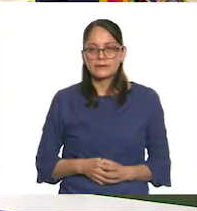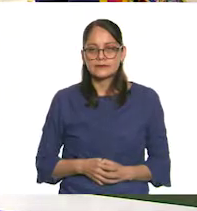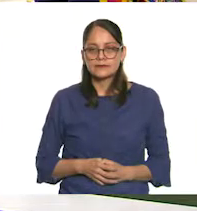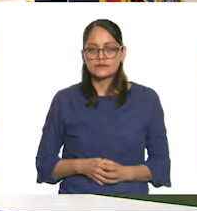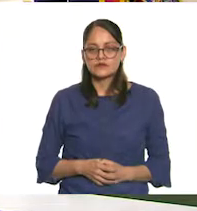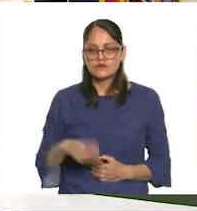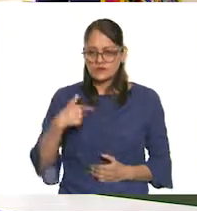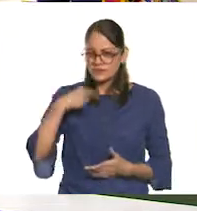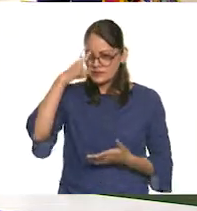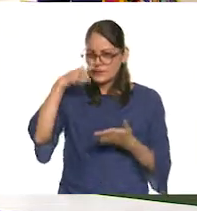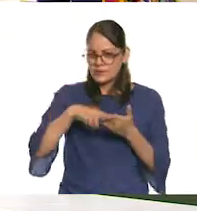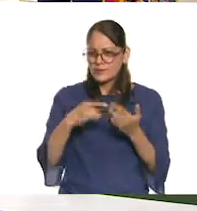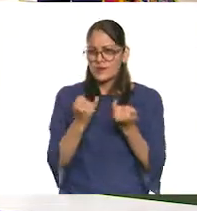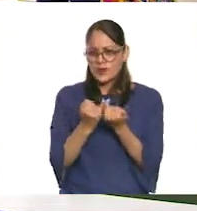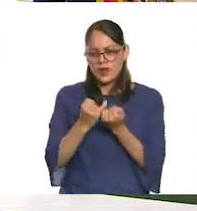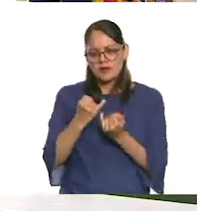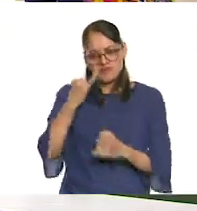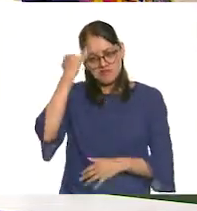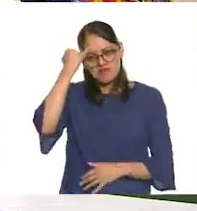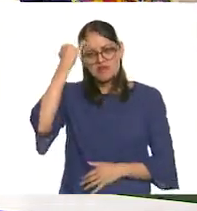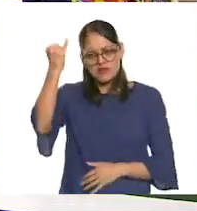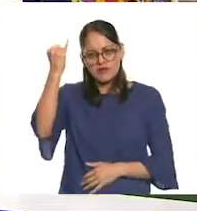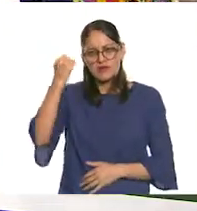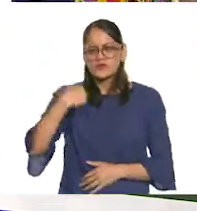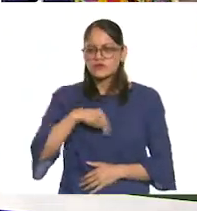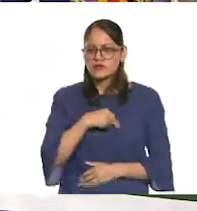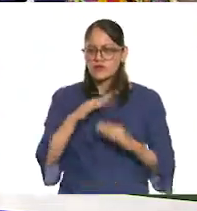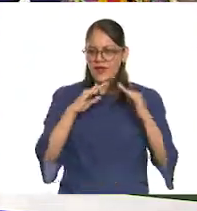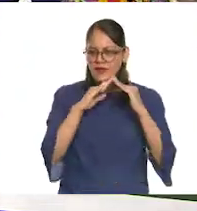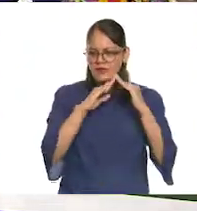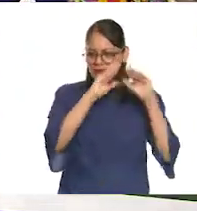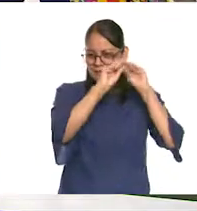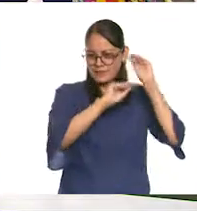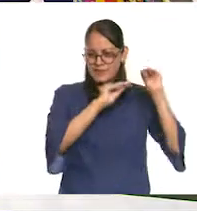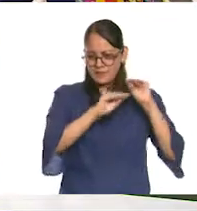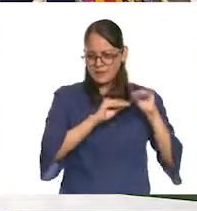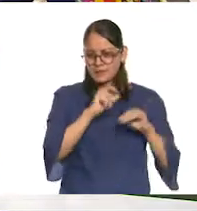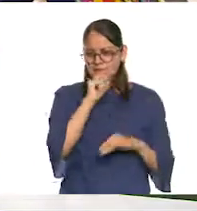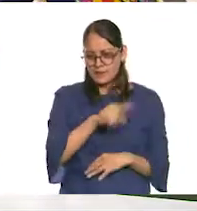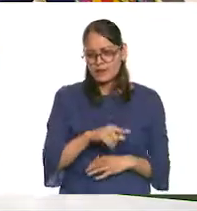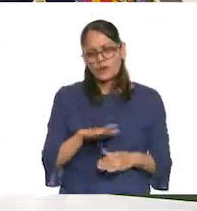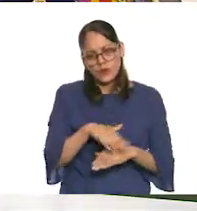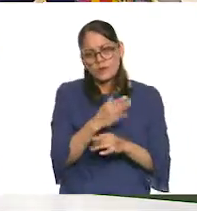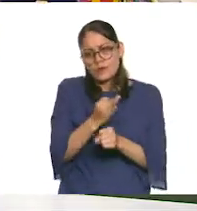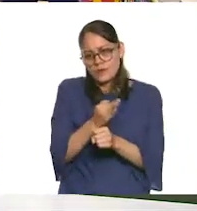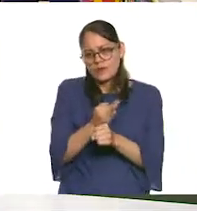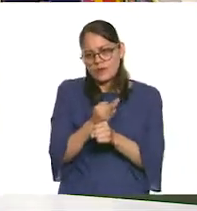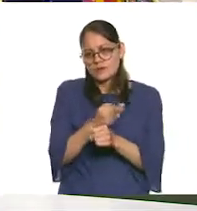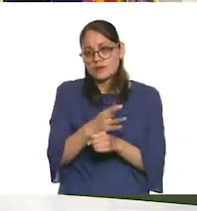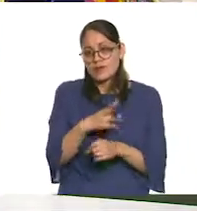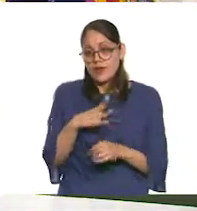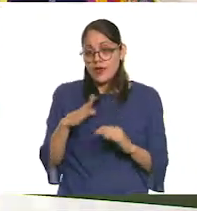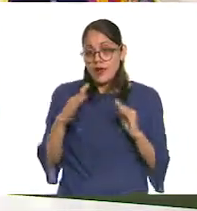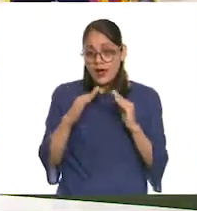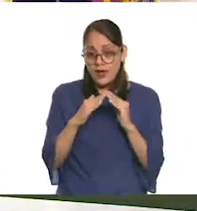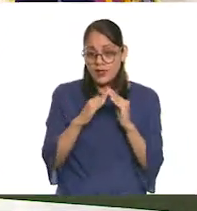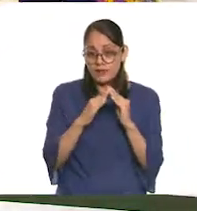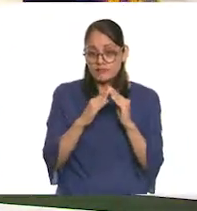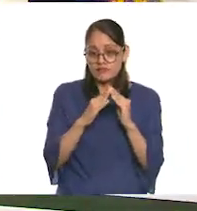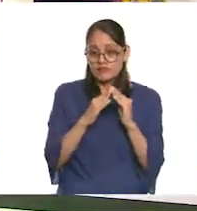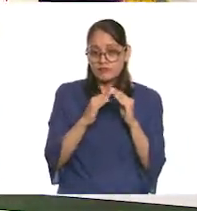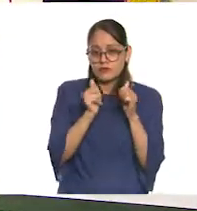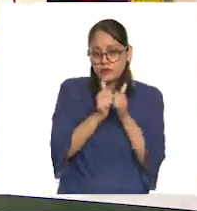Yo creo que también es una muy buena idea hacer algo así en casa. Ahorita que todavía hay ciertas restricciones para poder